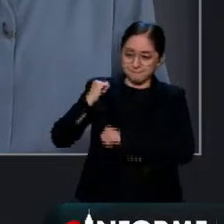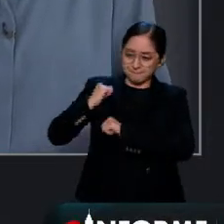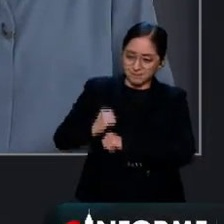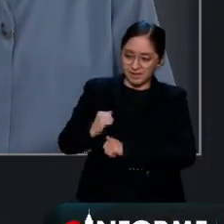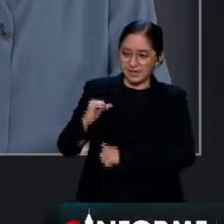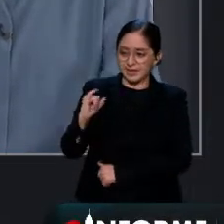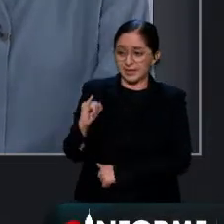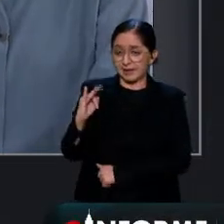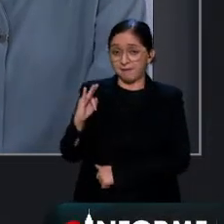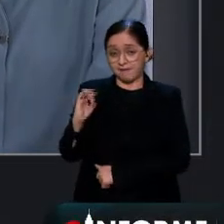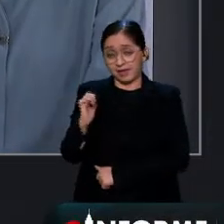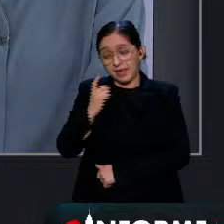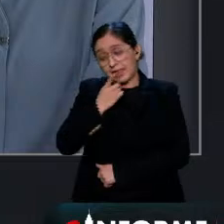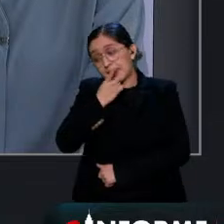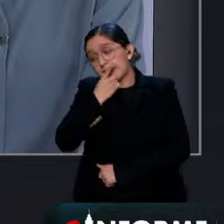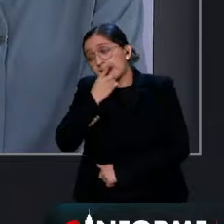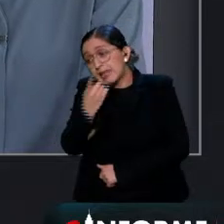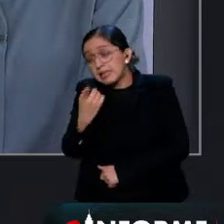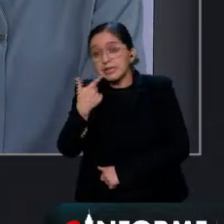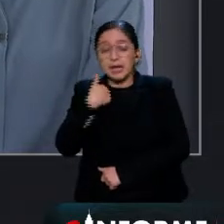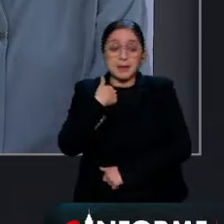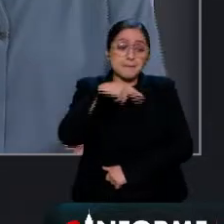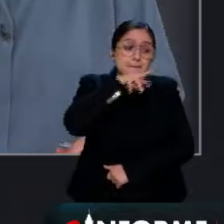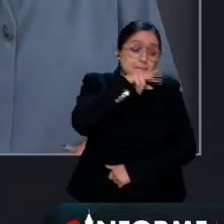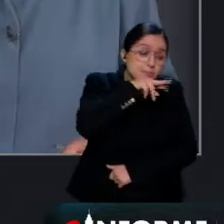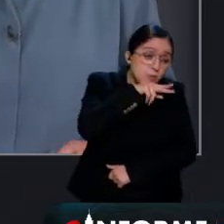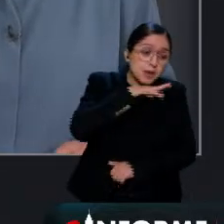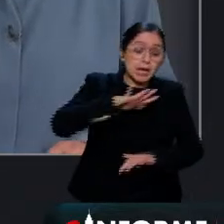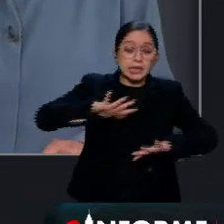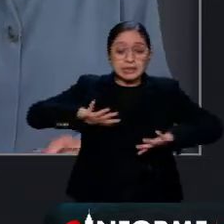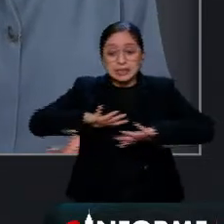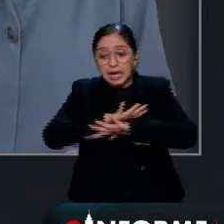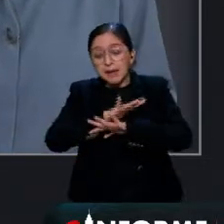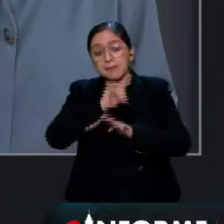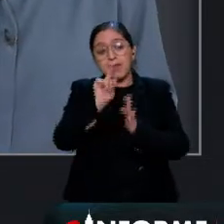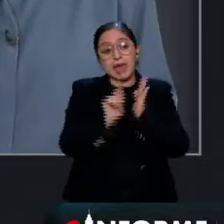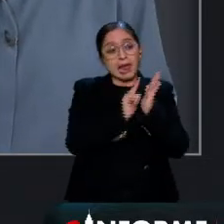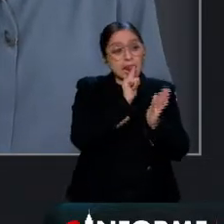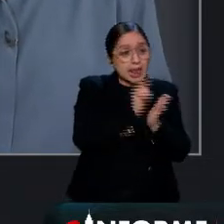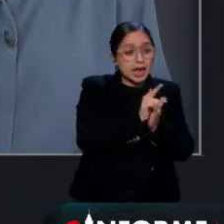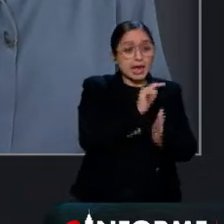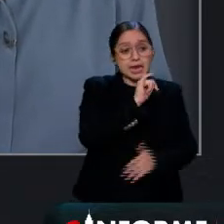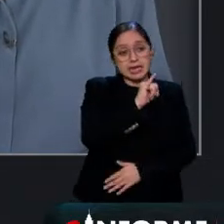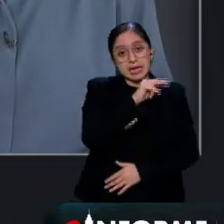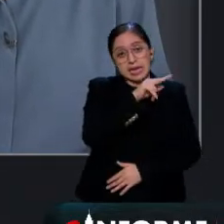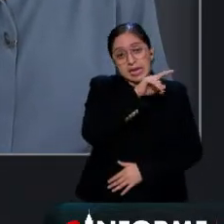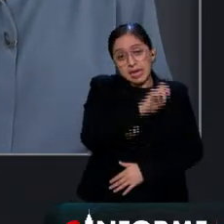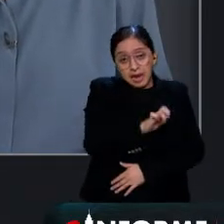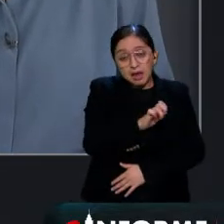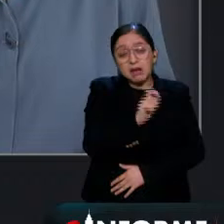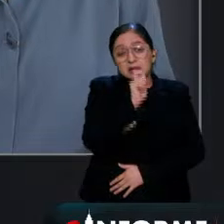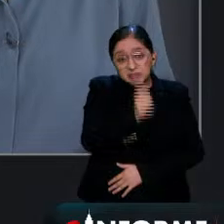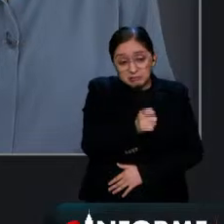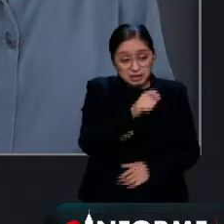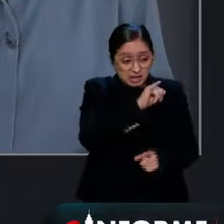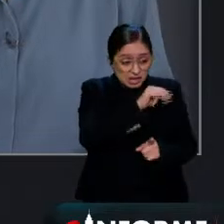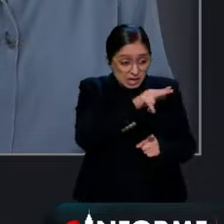diciendo que está muy preocupado por esta reforma porque se va a partidizar a este órgano